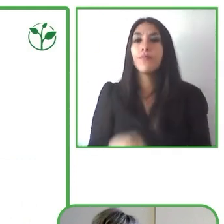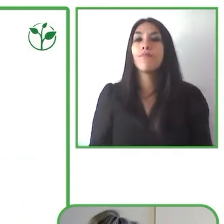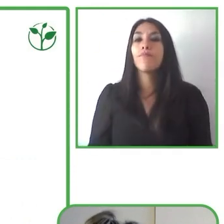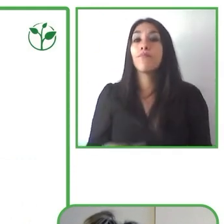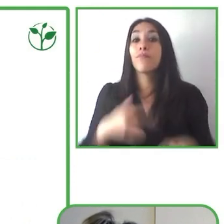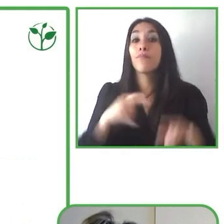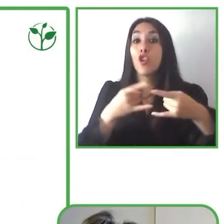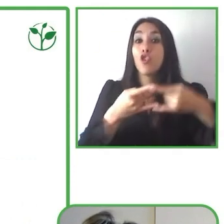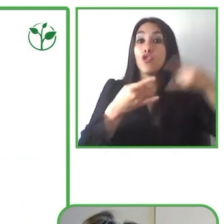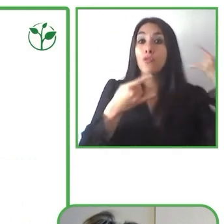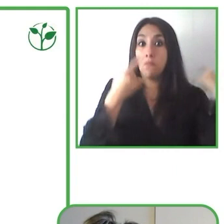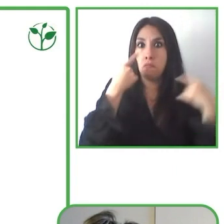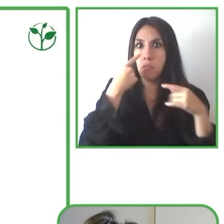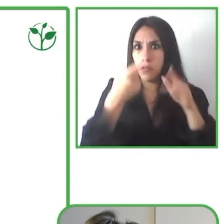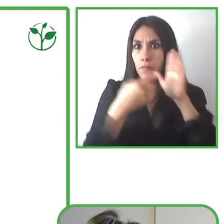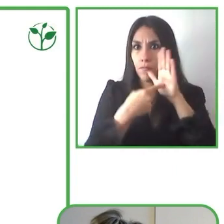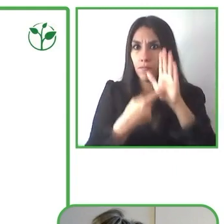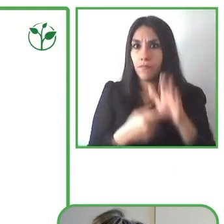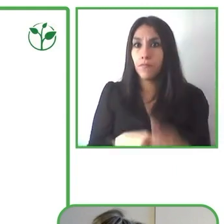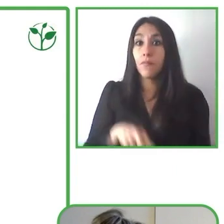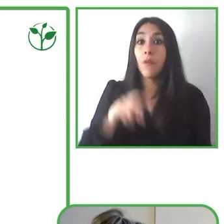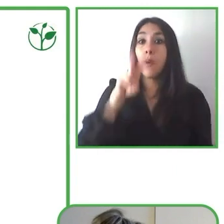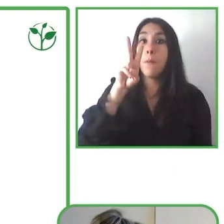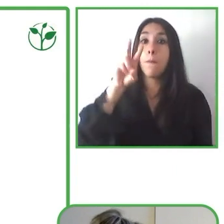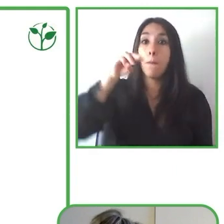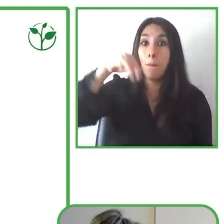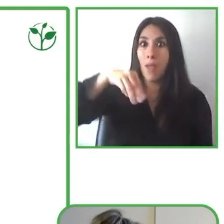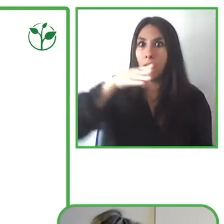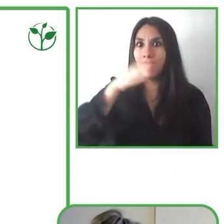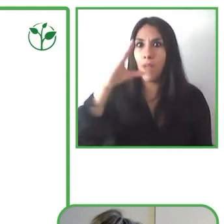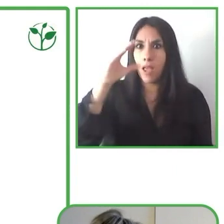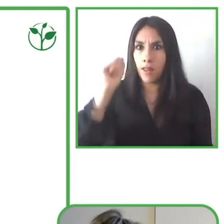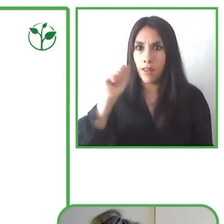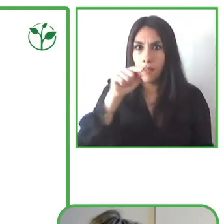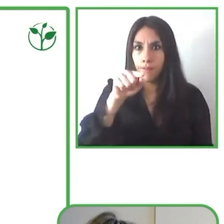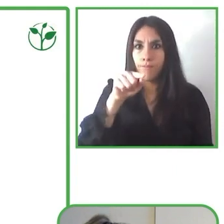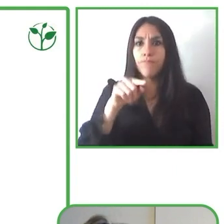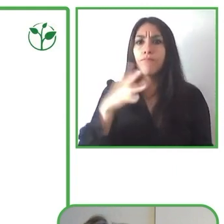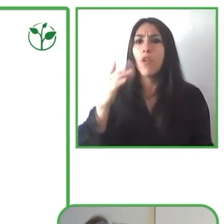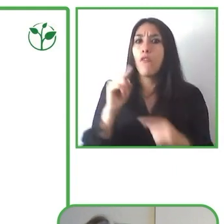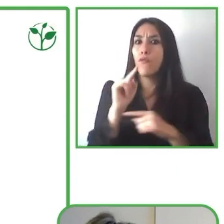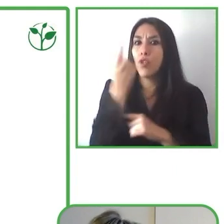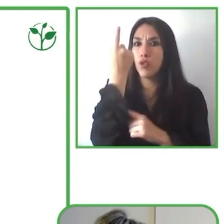Benká fue lanzado a fines de 2019.